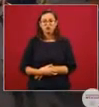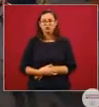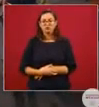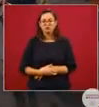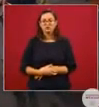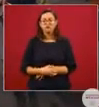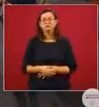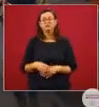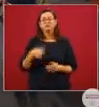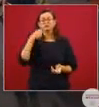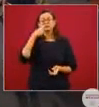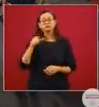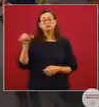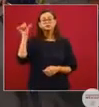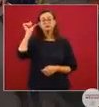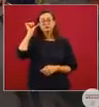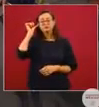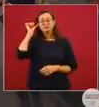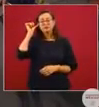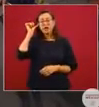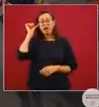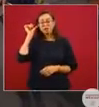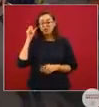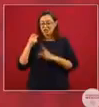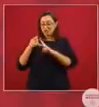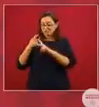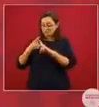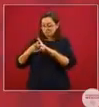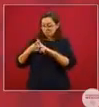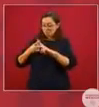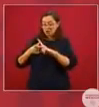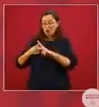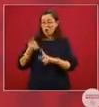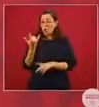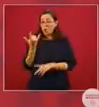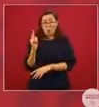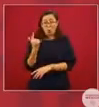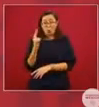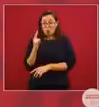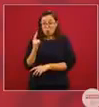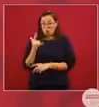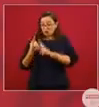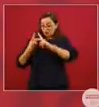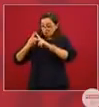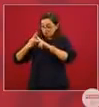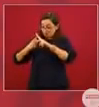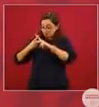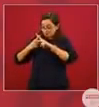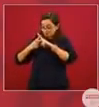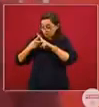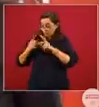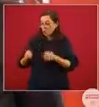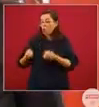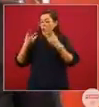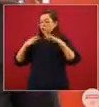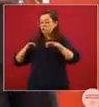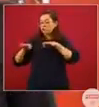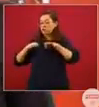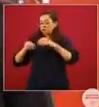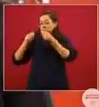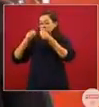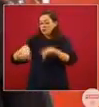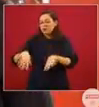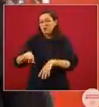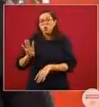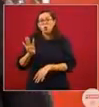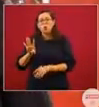Ayer sólo se habían perdido en todo julio, según datos de ayer, cuatro